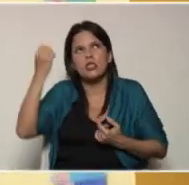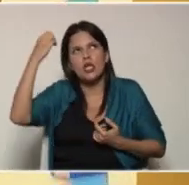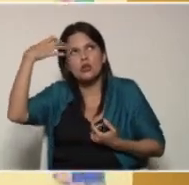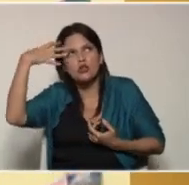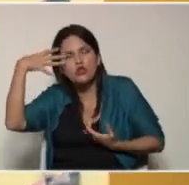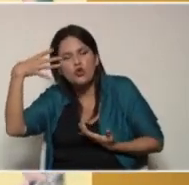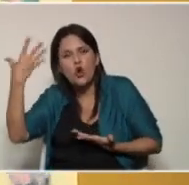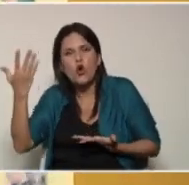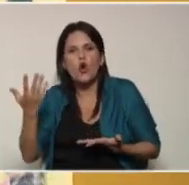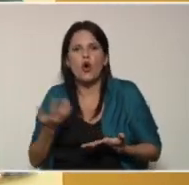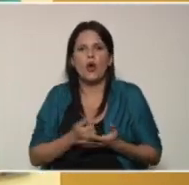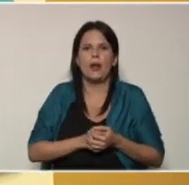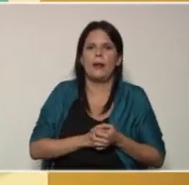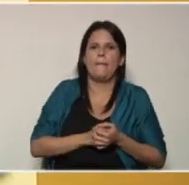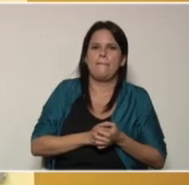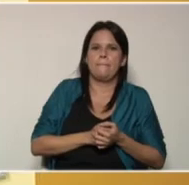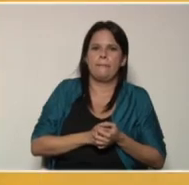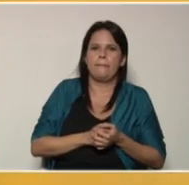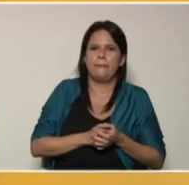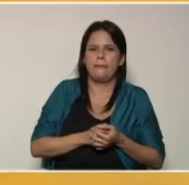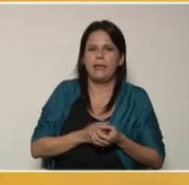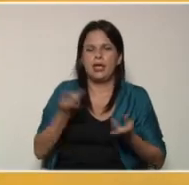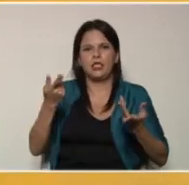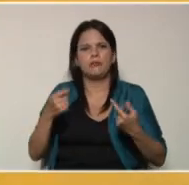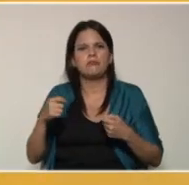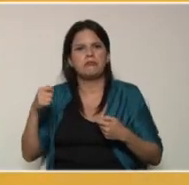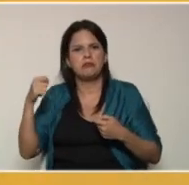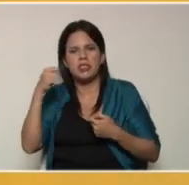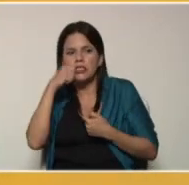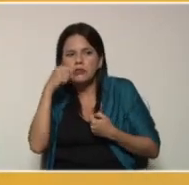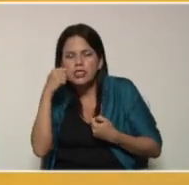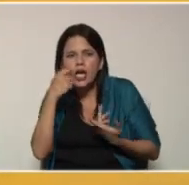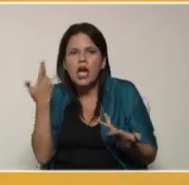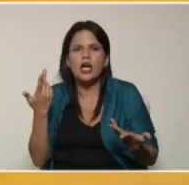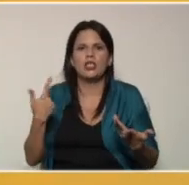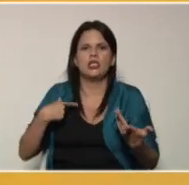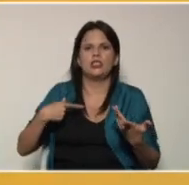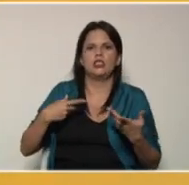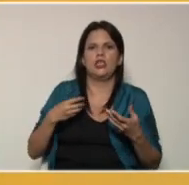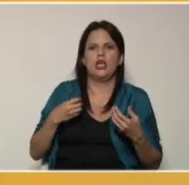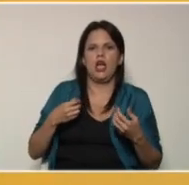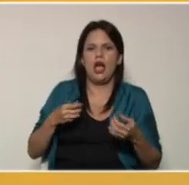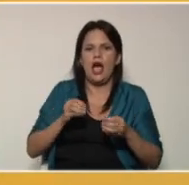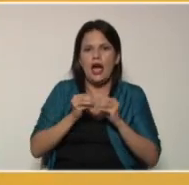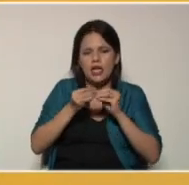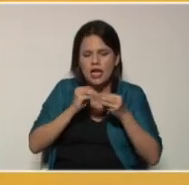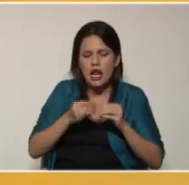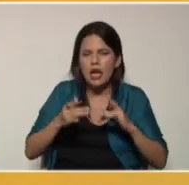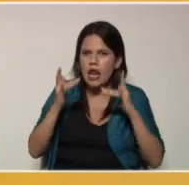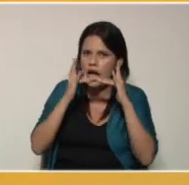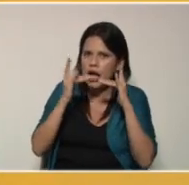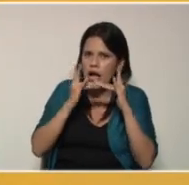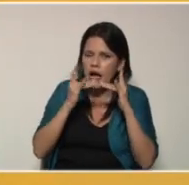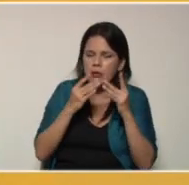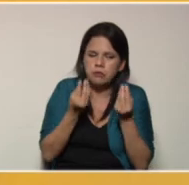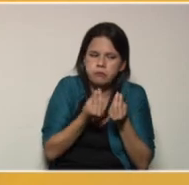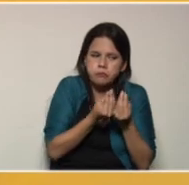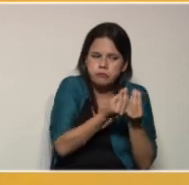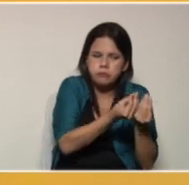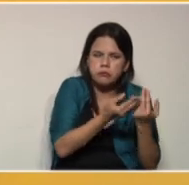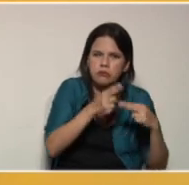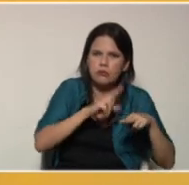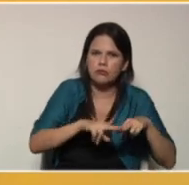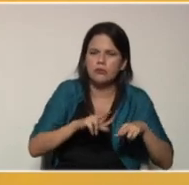levantar al niño para hacerle el aseo personal, cepillarlo, acomodar la cama en compañía de este,